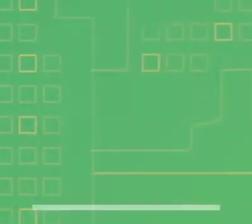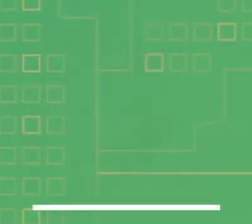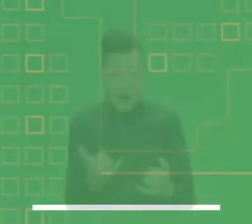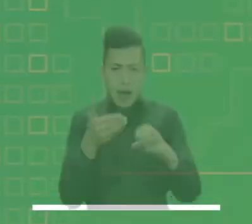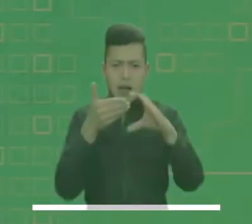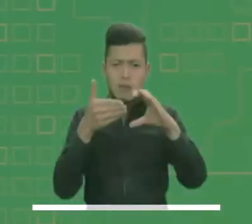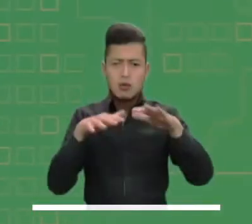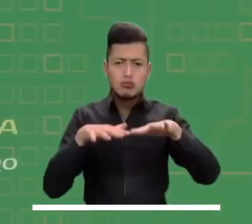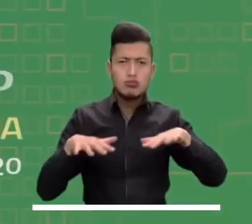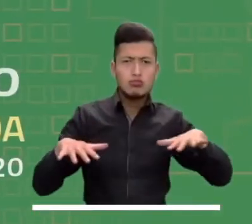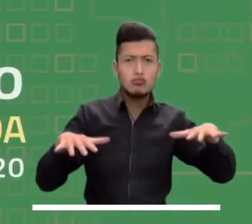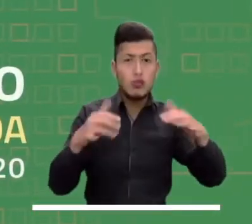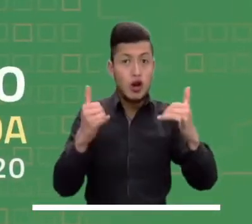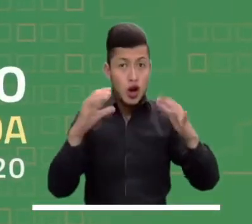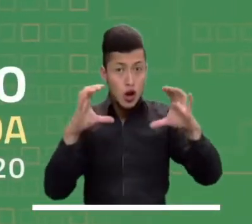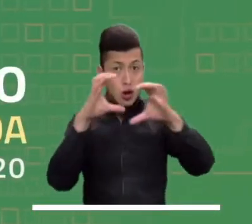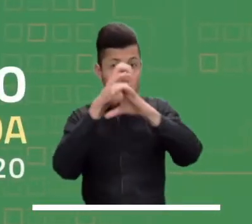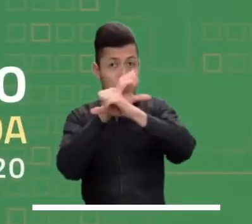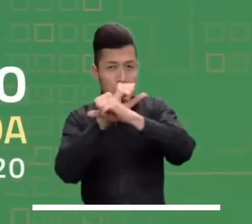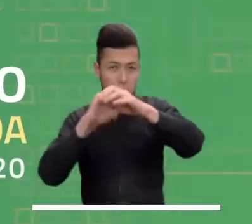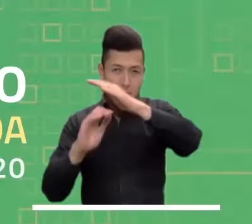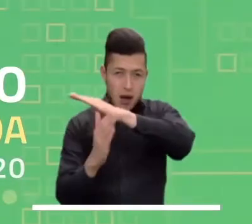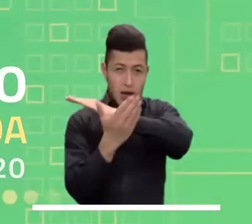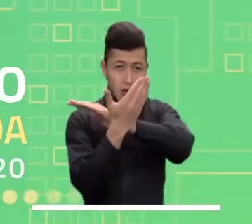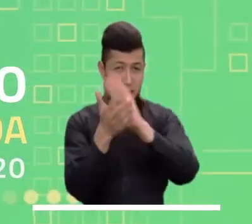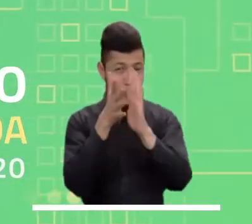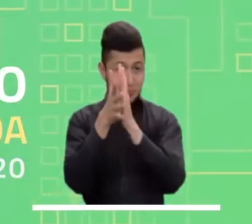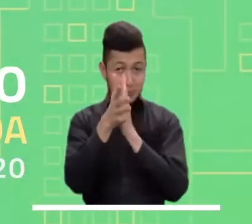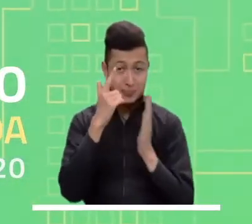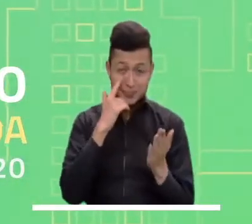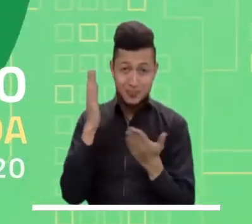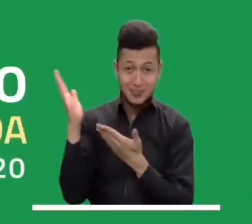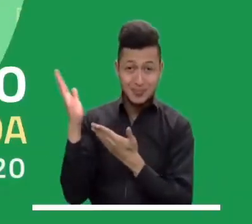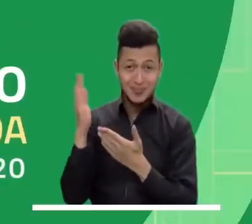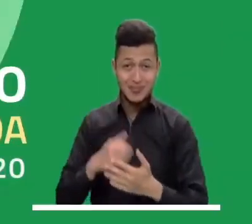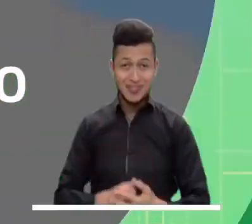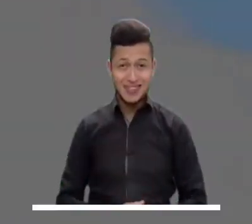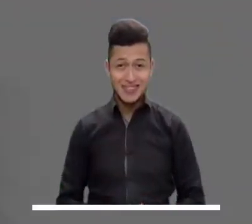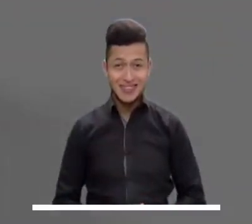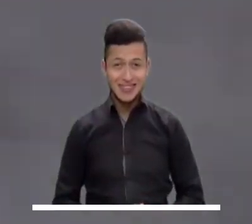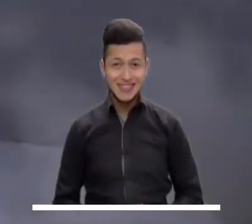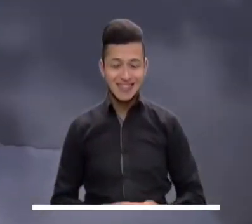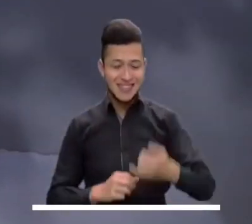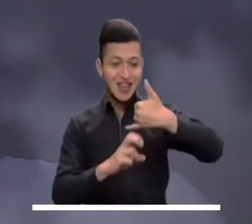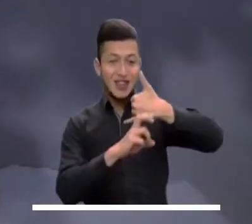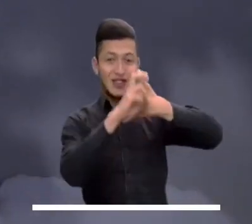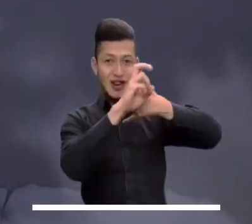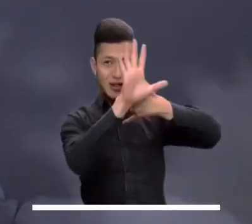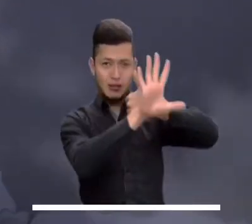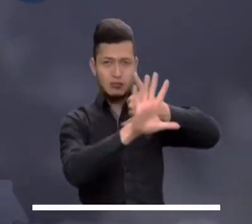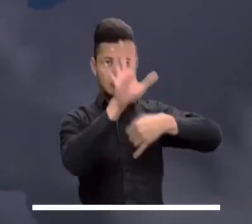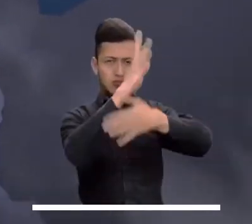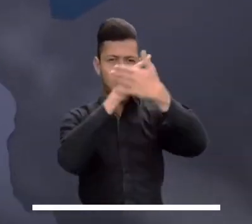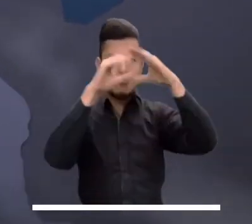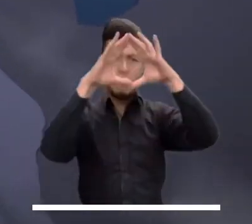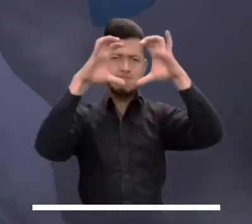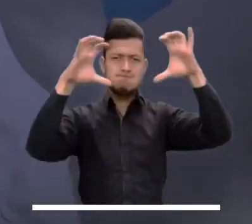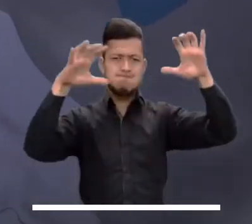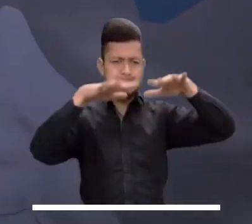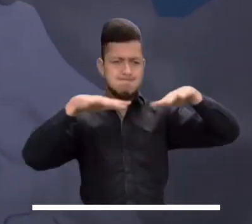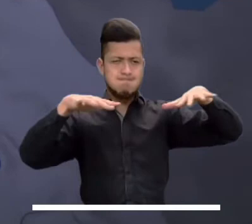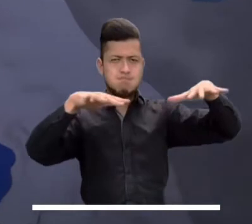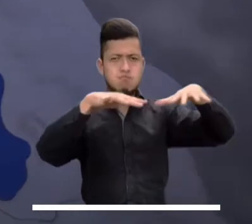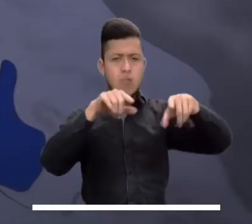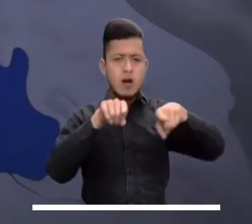Veamos cómo se va a comportar el tiempo durante esta noche y madrugada. Al norte del país tendremos cielo parcial a mayormente